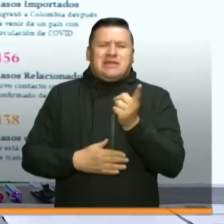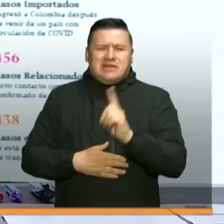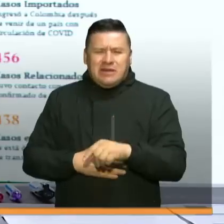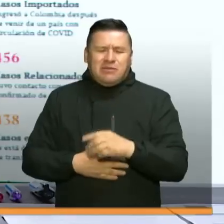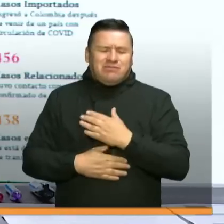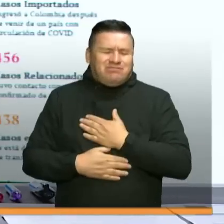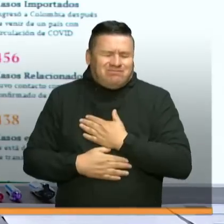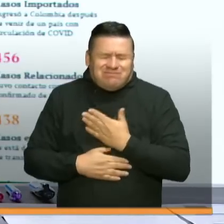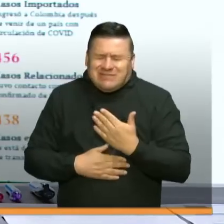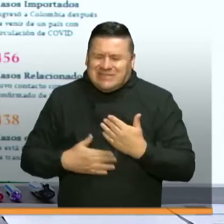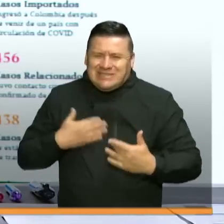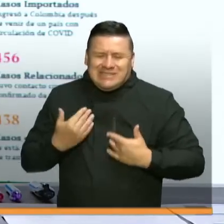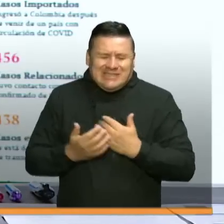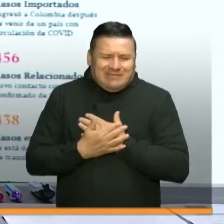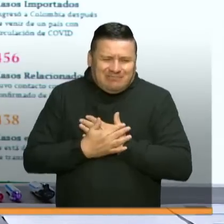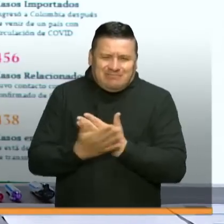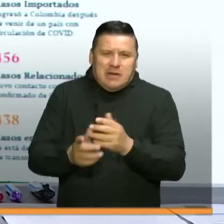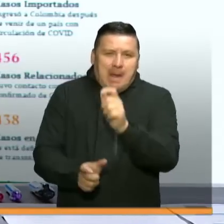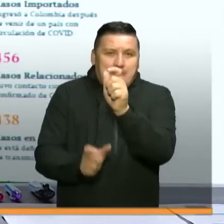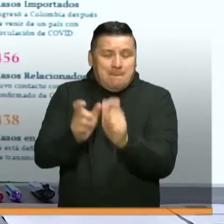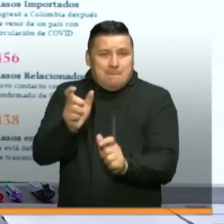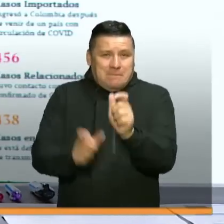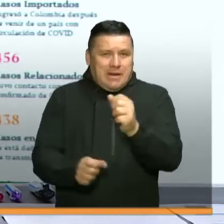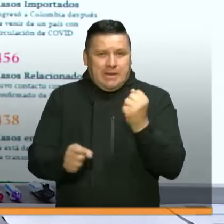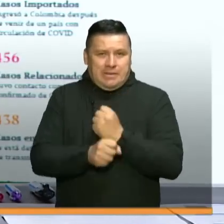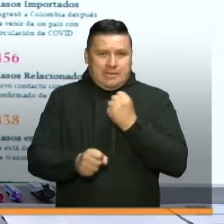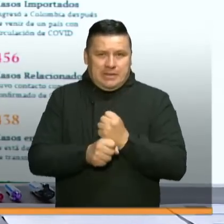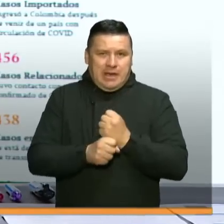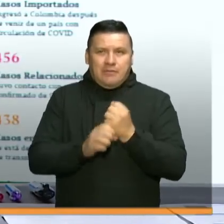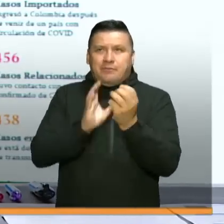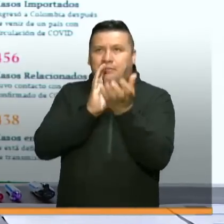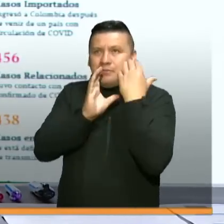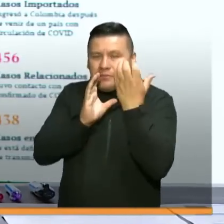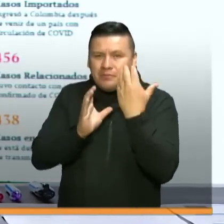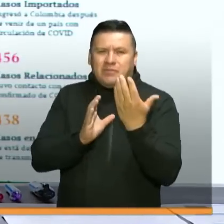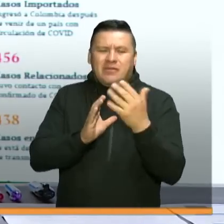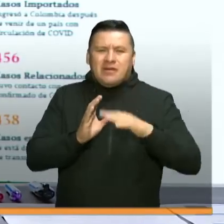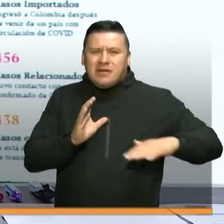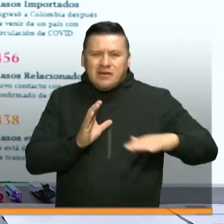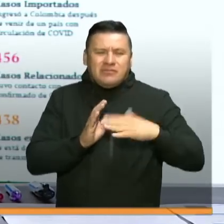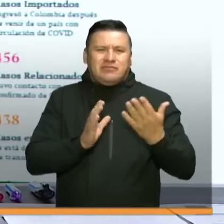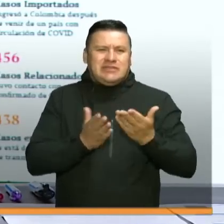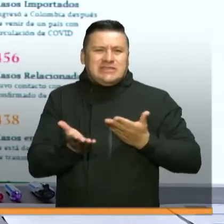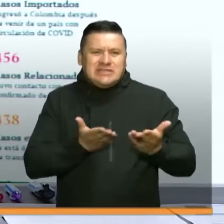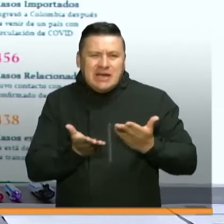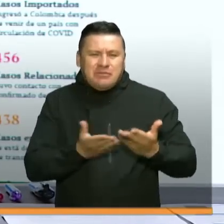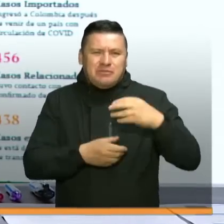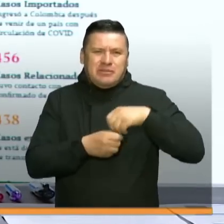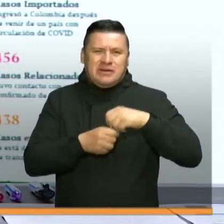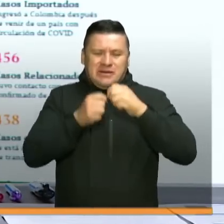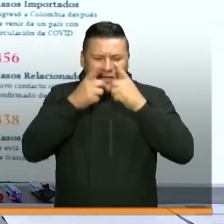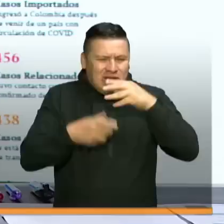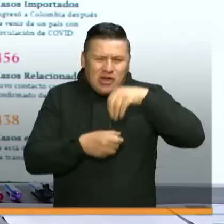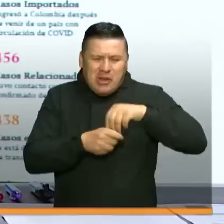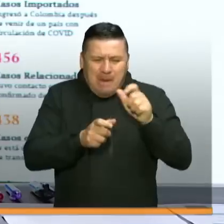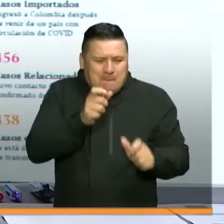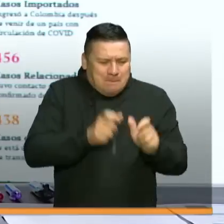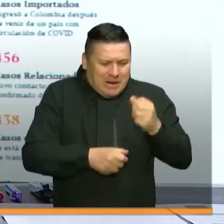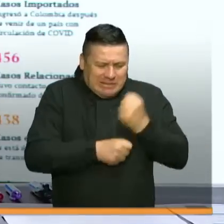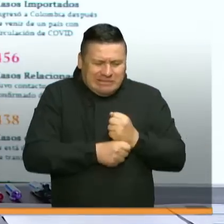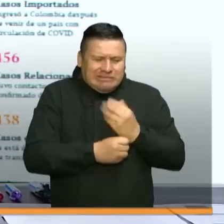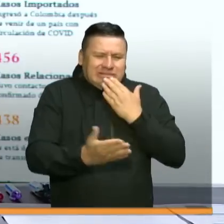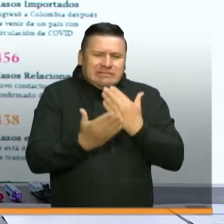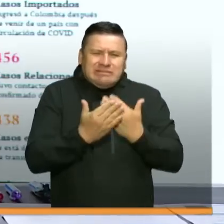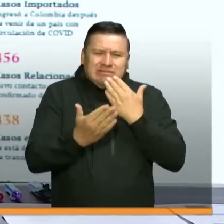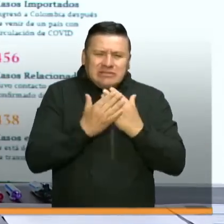con muchísimo entusiasmo a todas las personas que trabajan en cadena de abastecimiento, en el sector de los servicios públicos. Y agradecerle